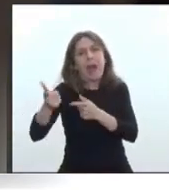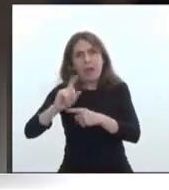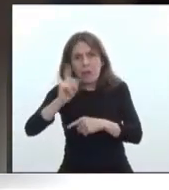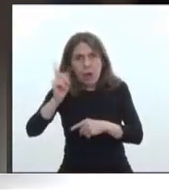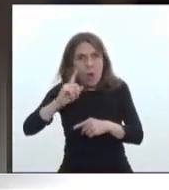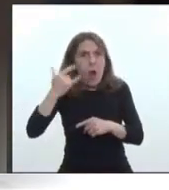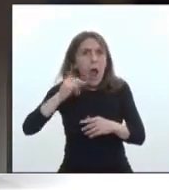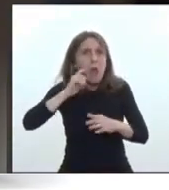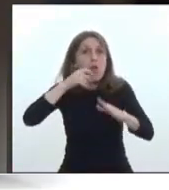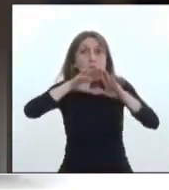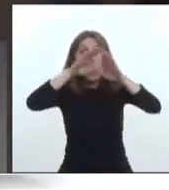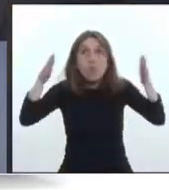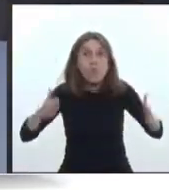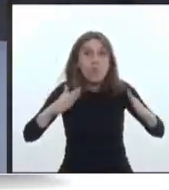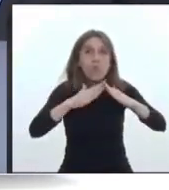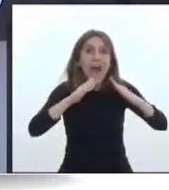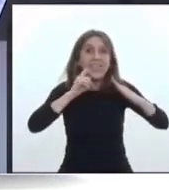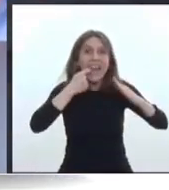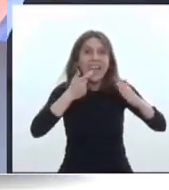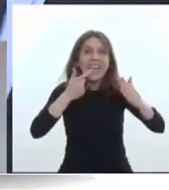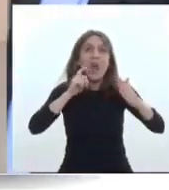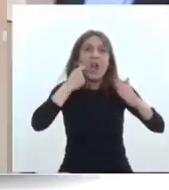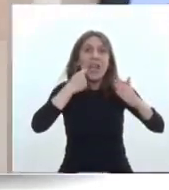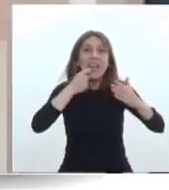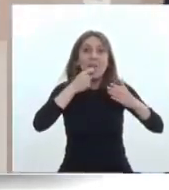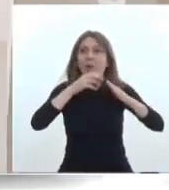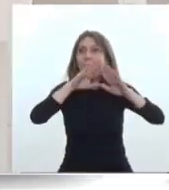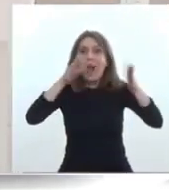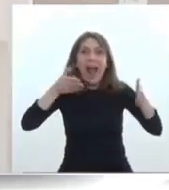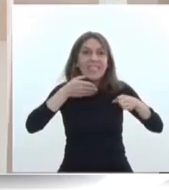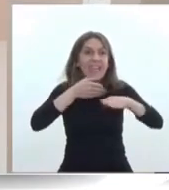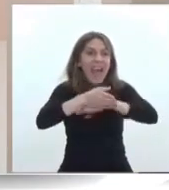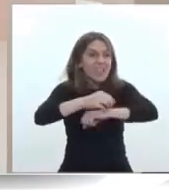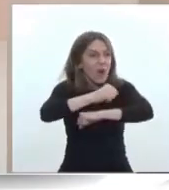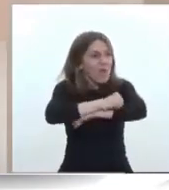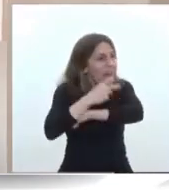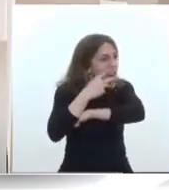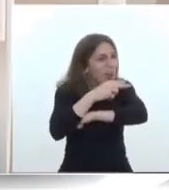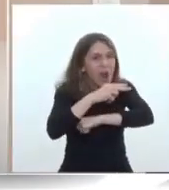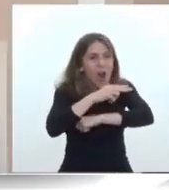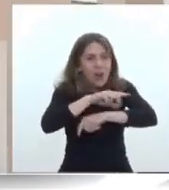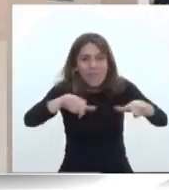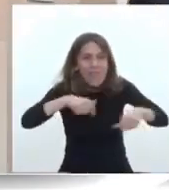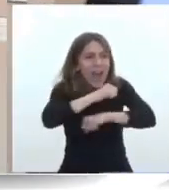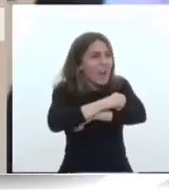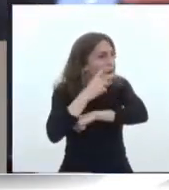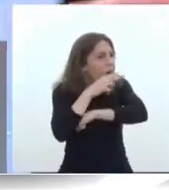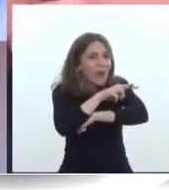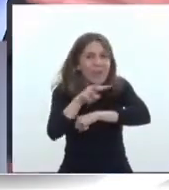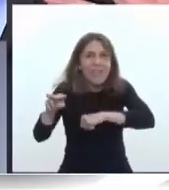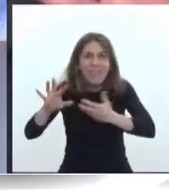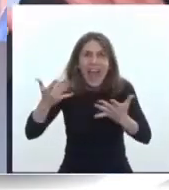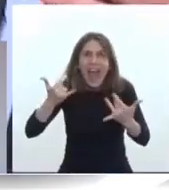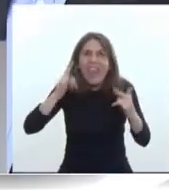lindos. Es grato asomarse a los balcones y disfrutar de las casas estas.